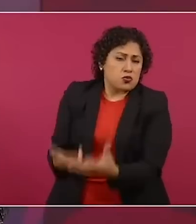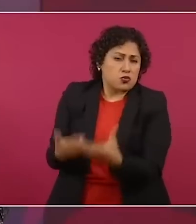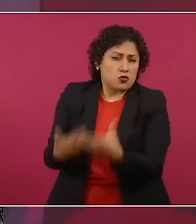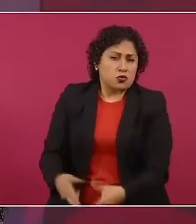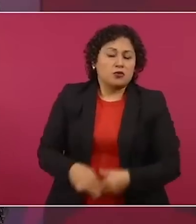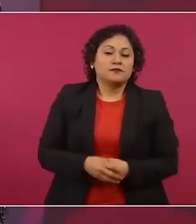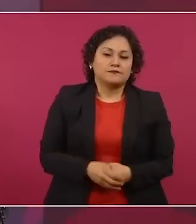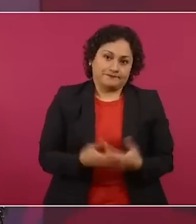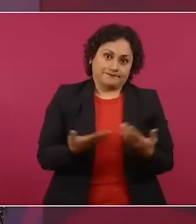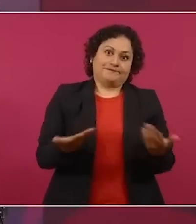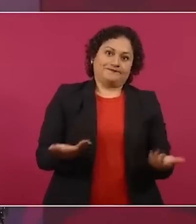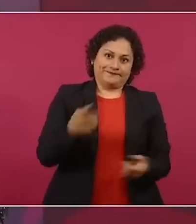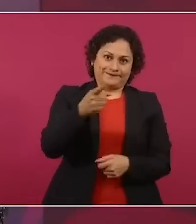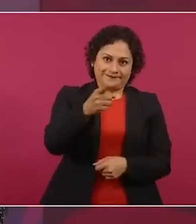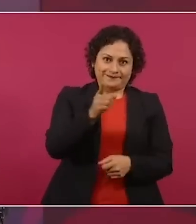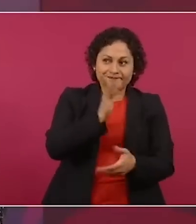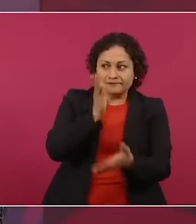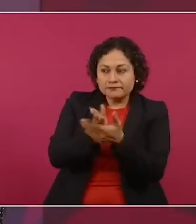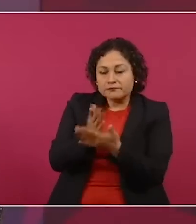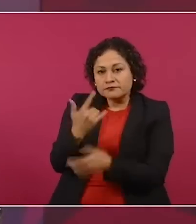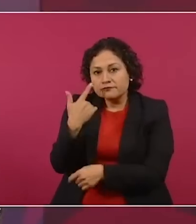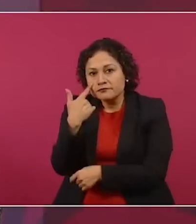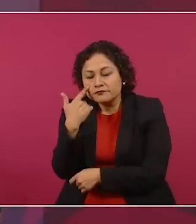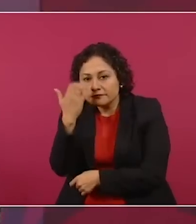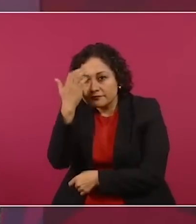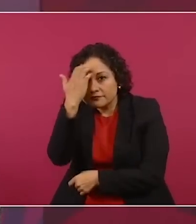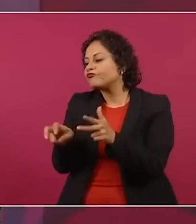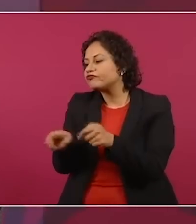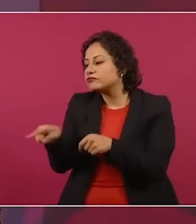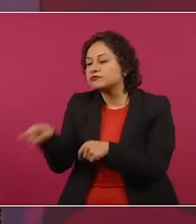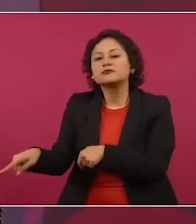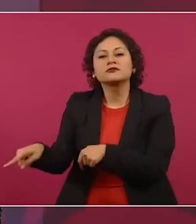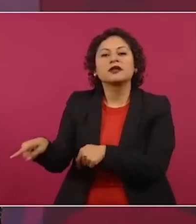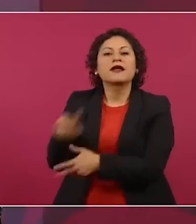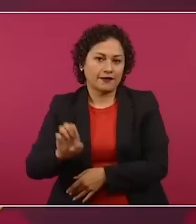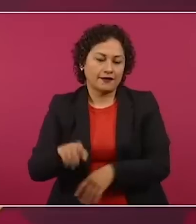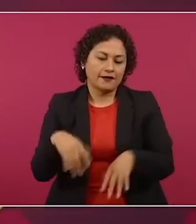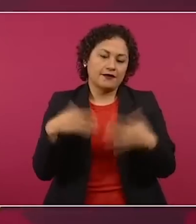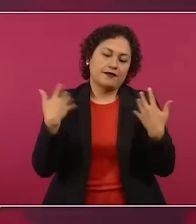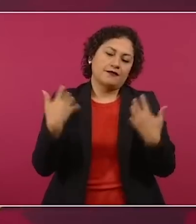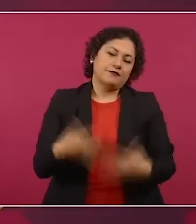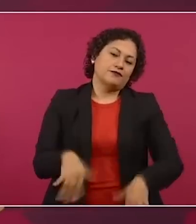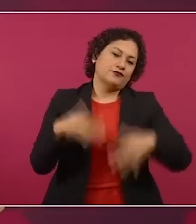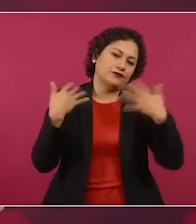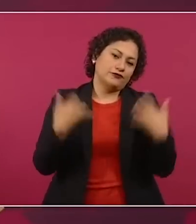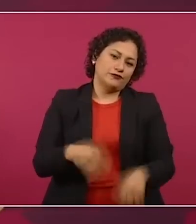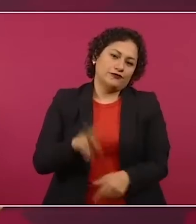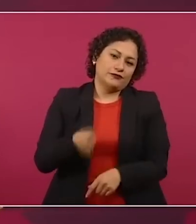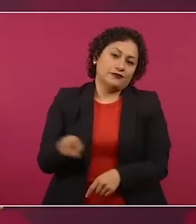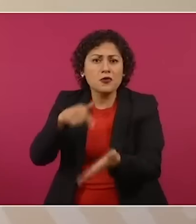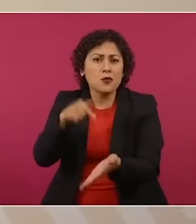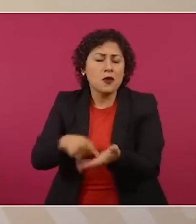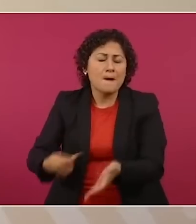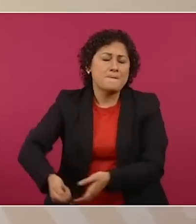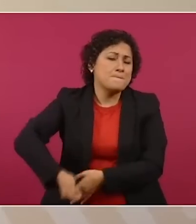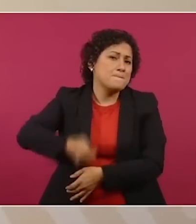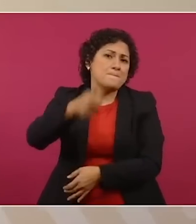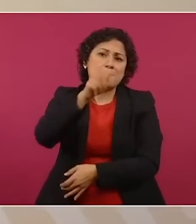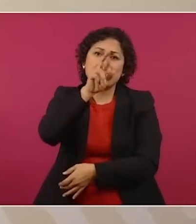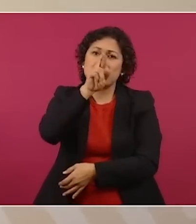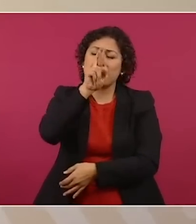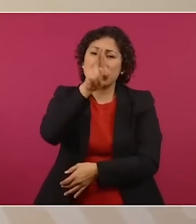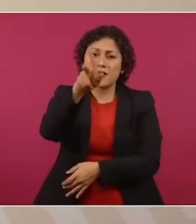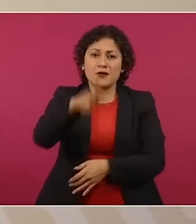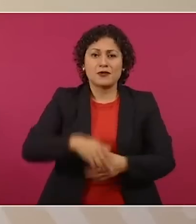bajar y llegar a Palenque, que es como el joyal de América, poder